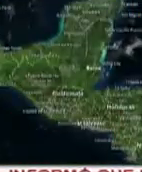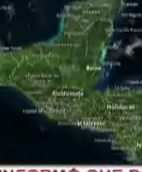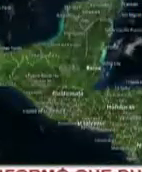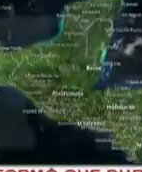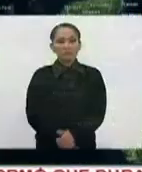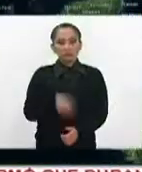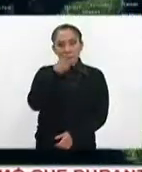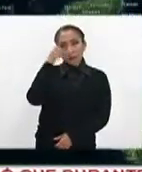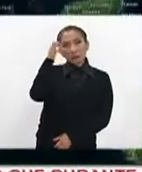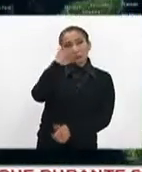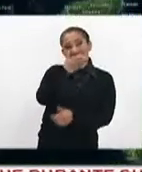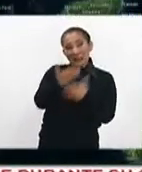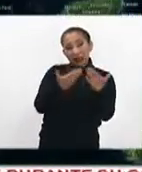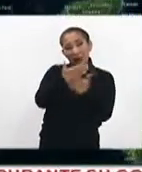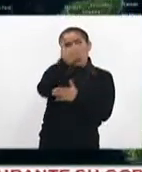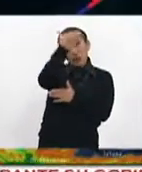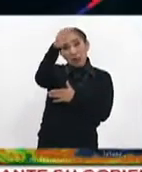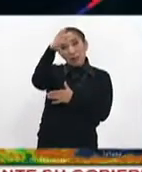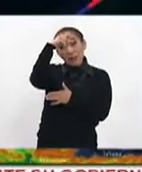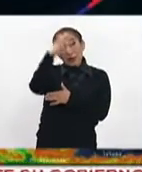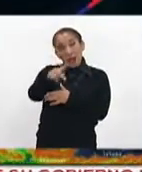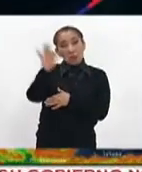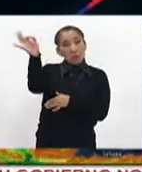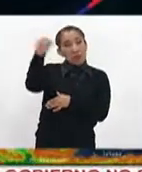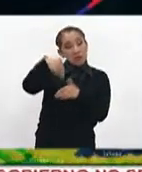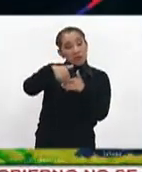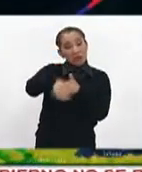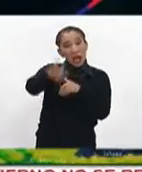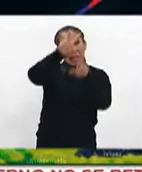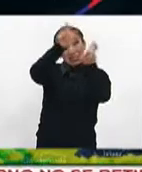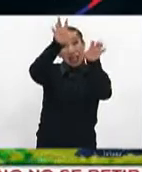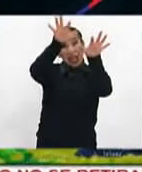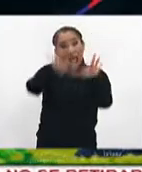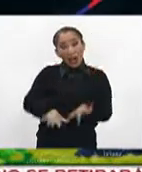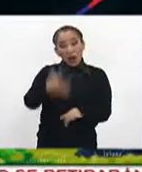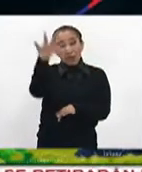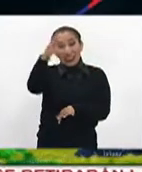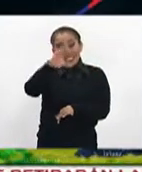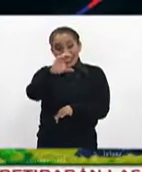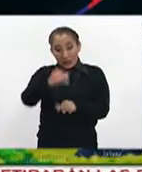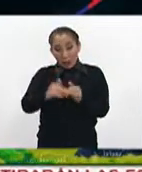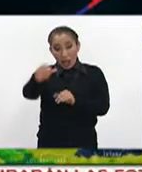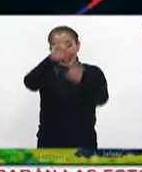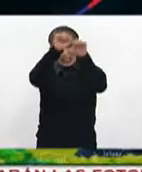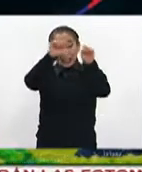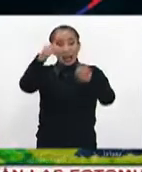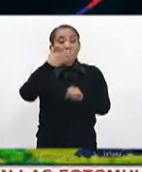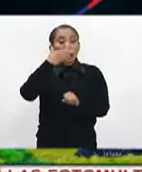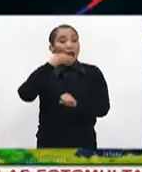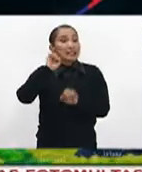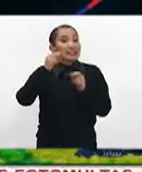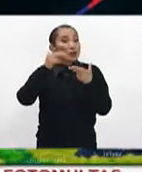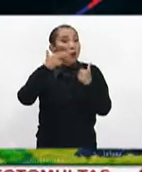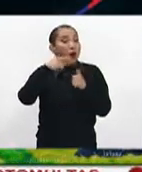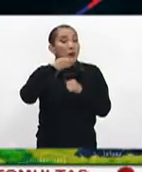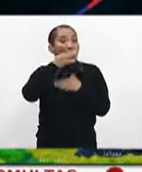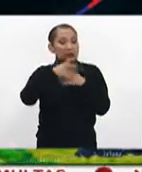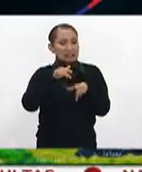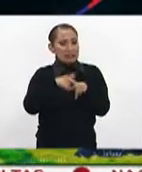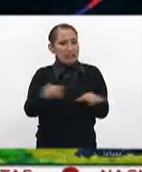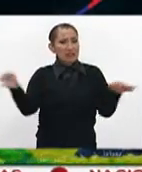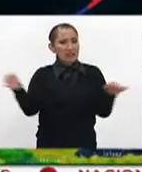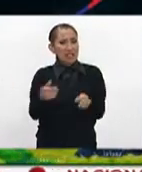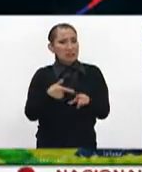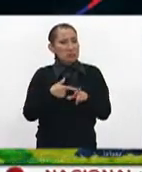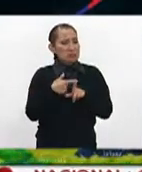De acuerdo con el Servicio Meteorológico Nacional, hay probabilidad de caída de nieve de hasta 10 centímetros en sierras de Sonora y Chihuahua. También continuarán